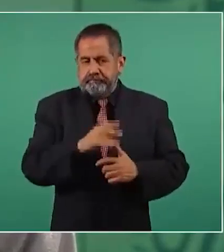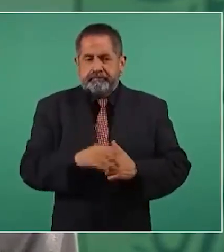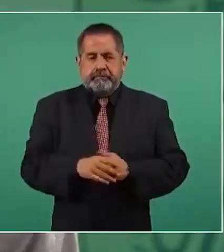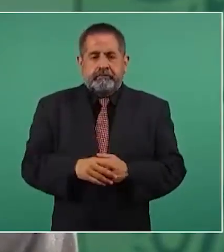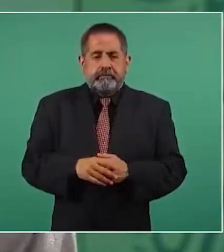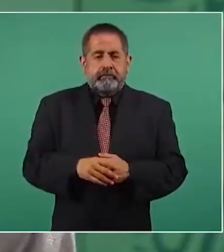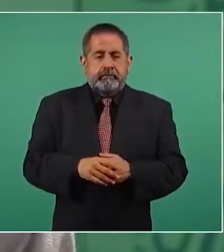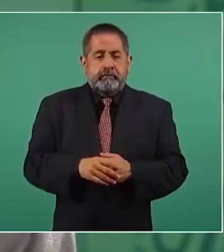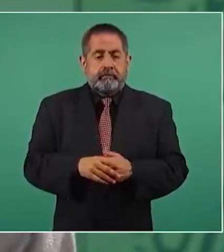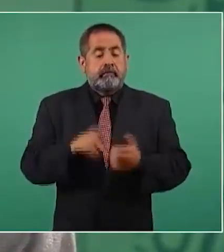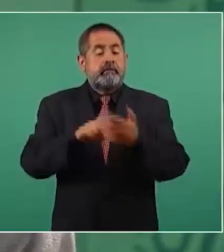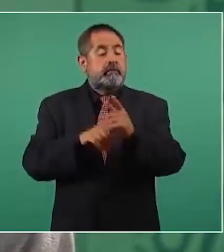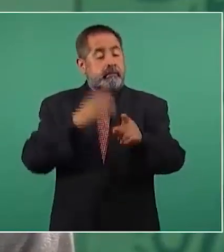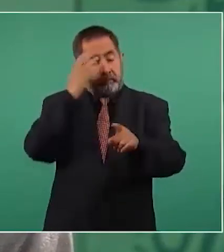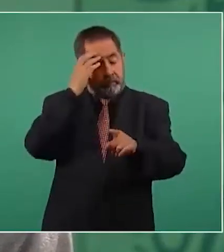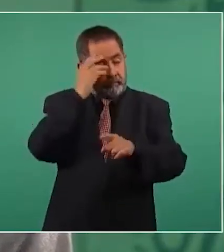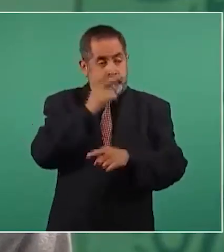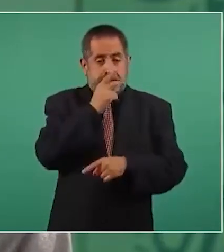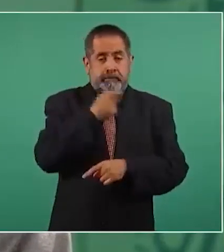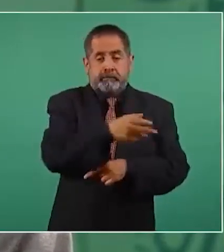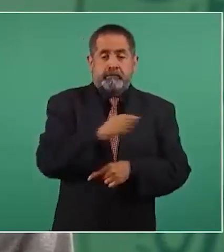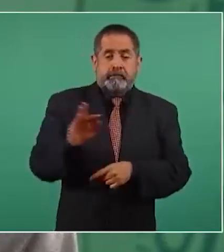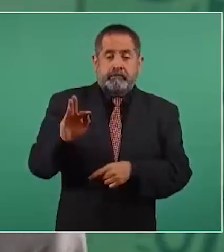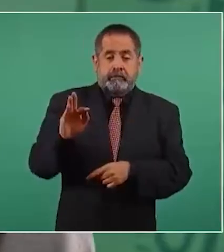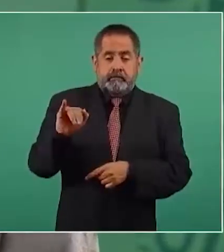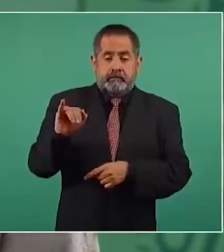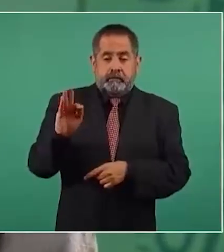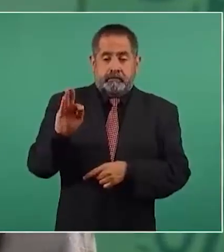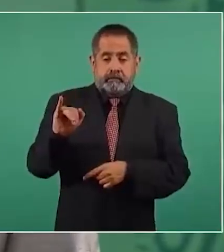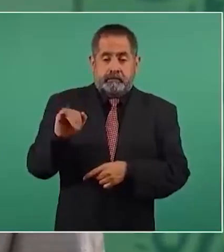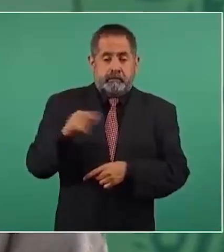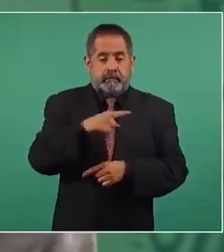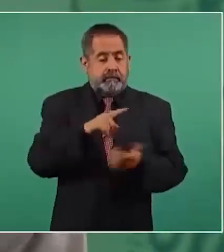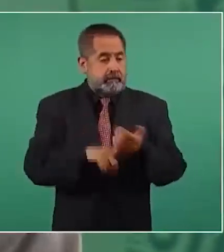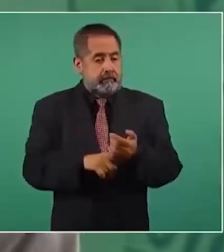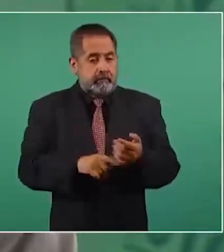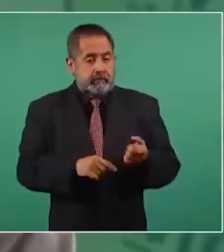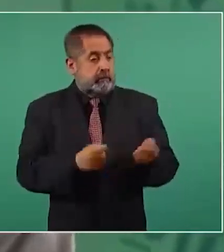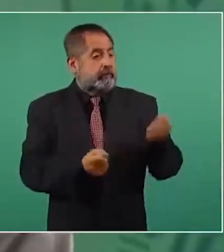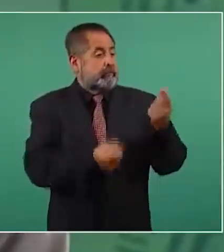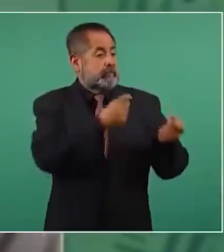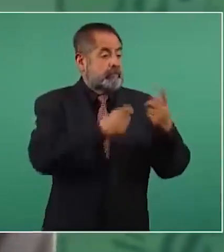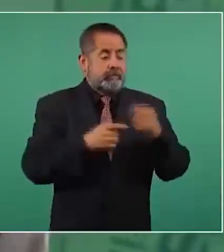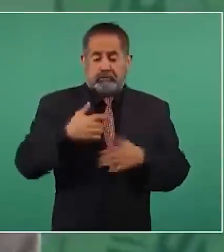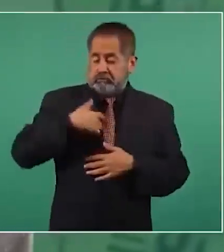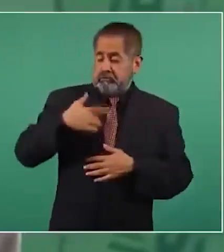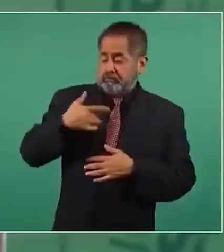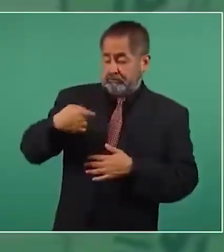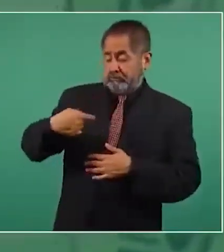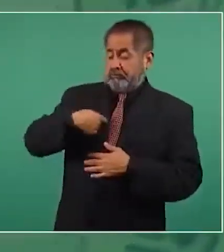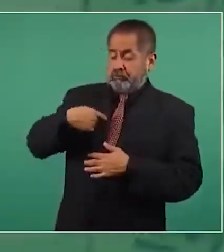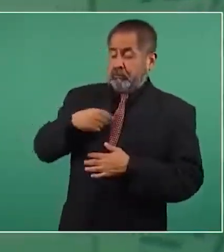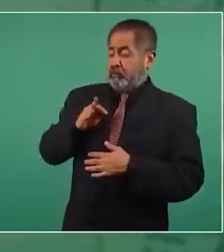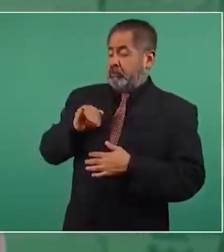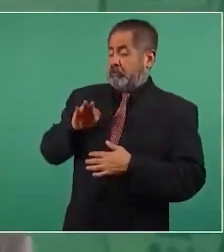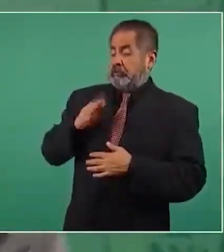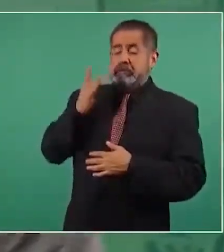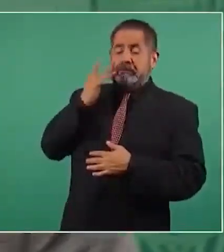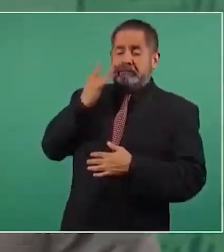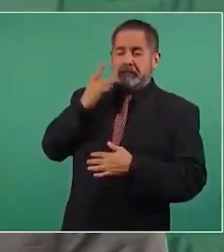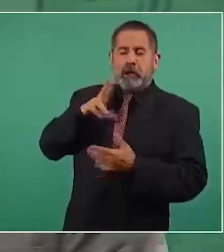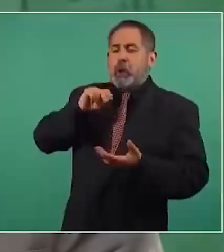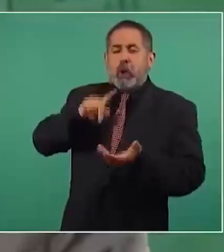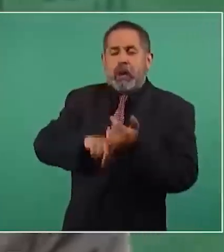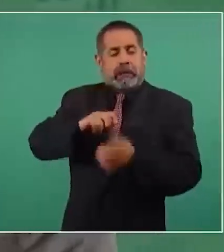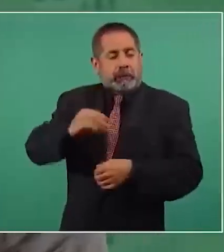Acerca de los fifís quiero aclarar que hay algunos que se sienten fifís, no lo son, se quieren colar,